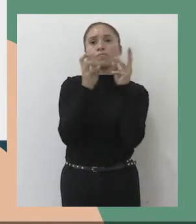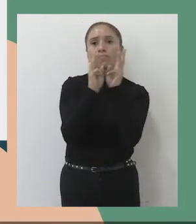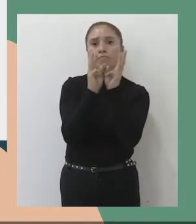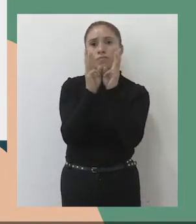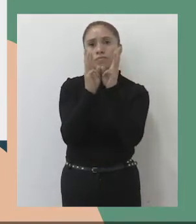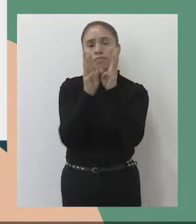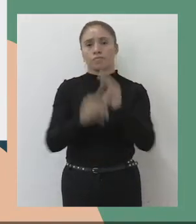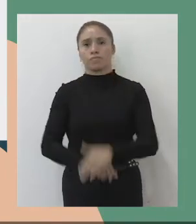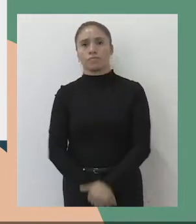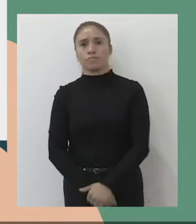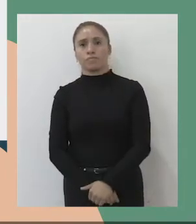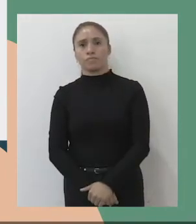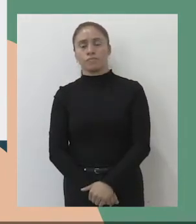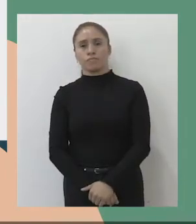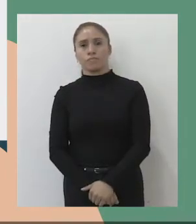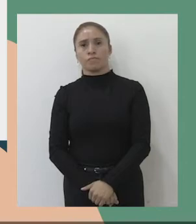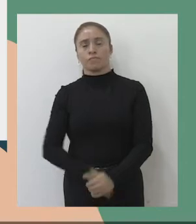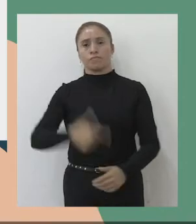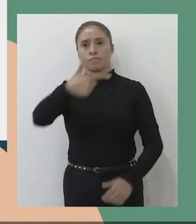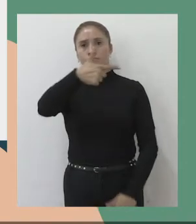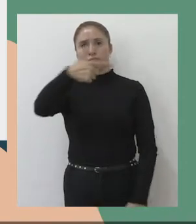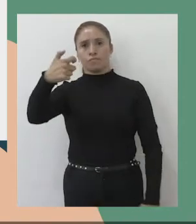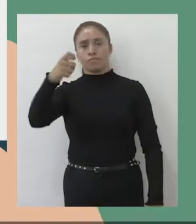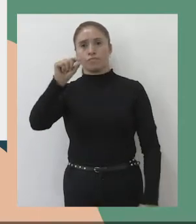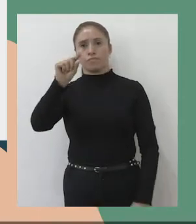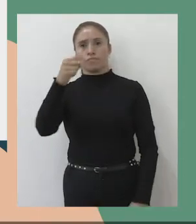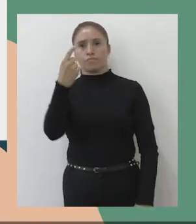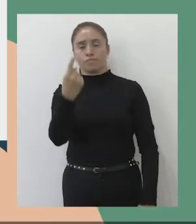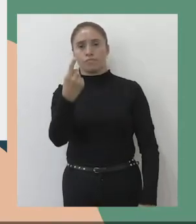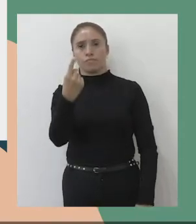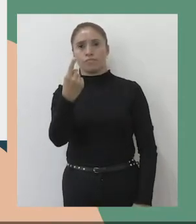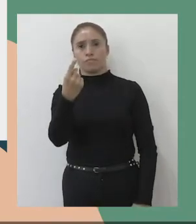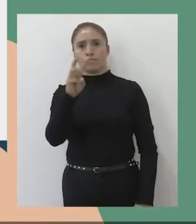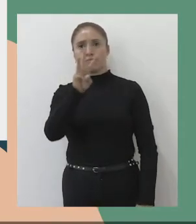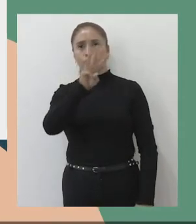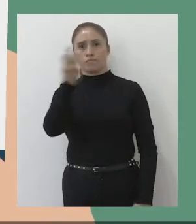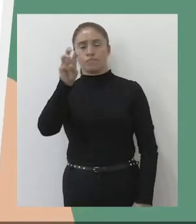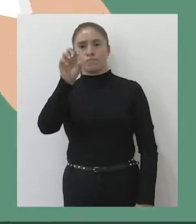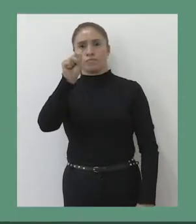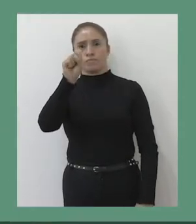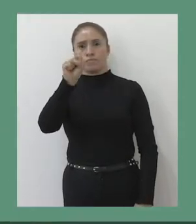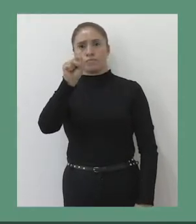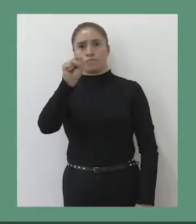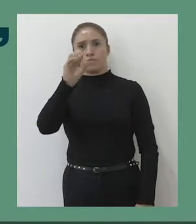WhatsApp al 771-360-0270.